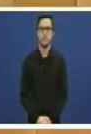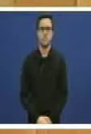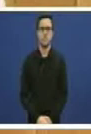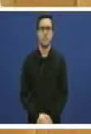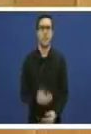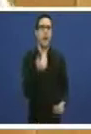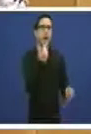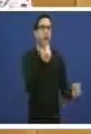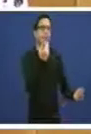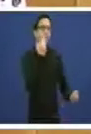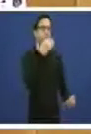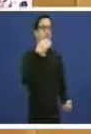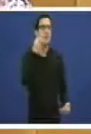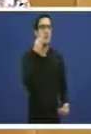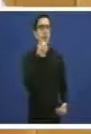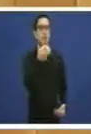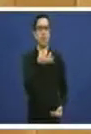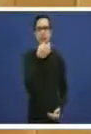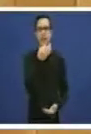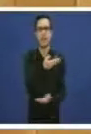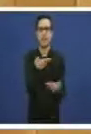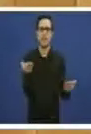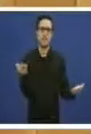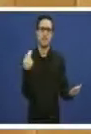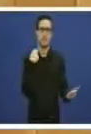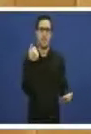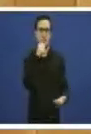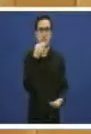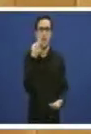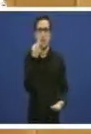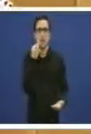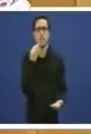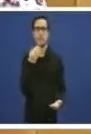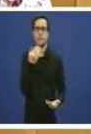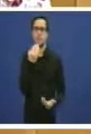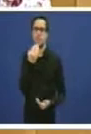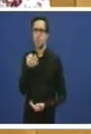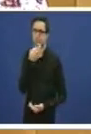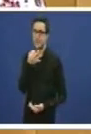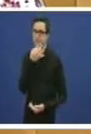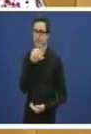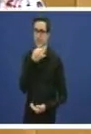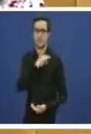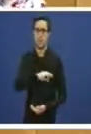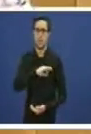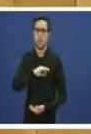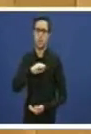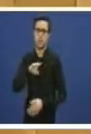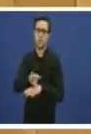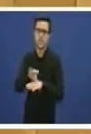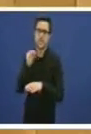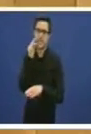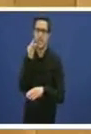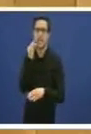Grazas, presidenta. Boas tardes, señorías. Boas tardes, señora conselleira. Nestes dous anos e medios xa largos de